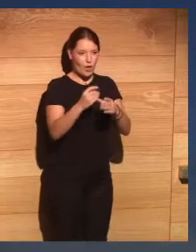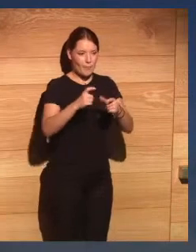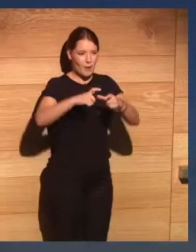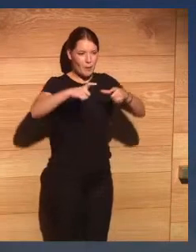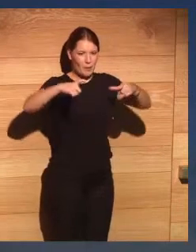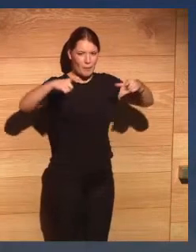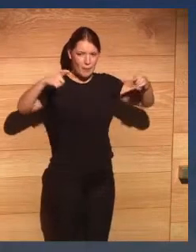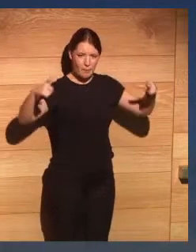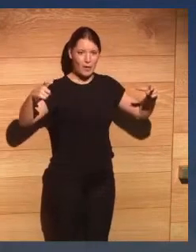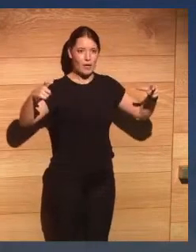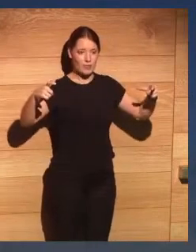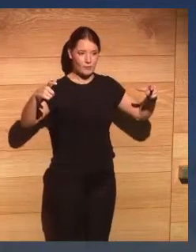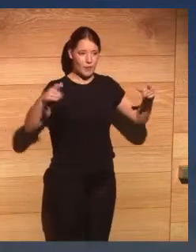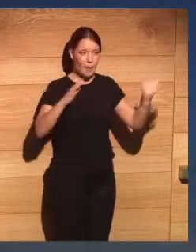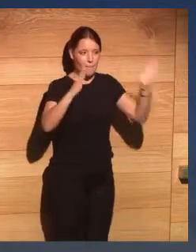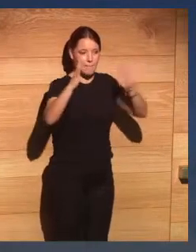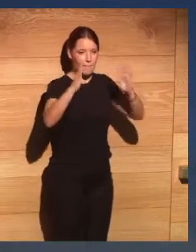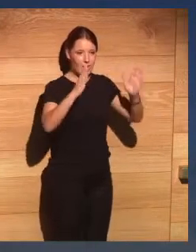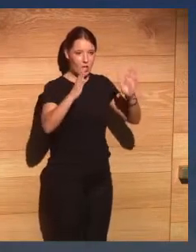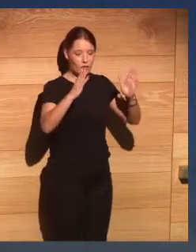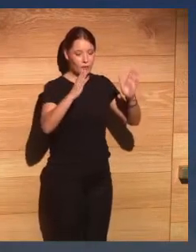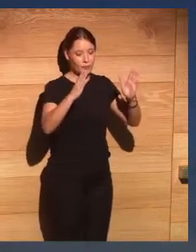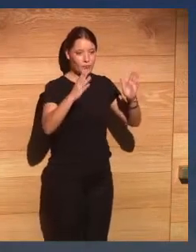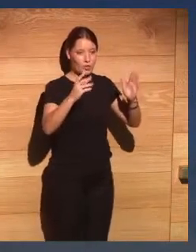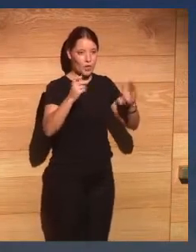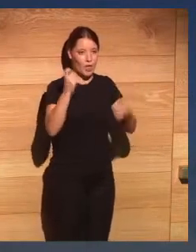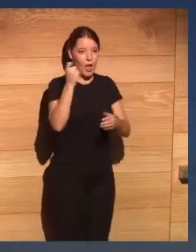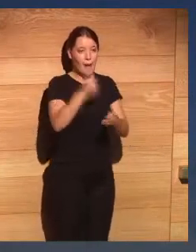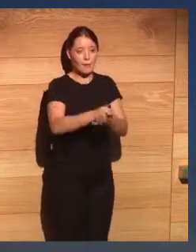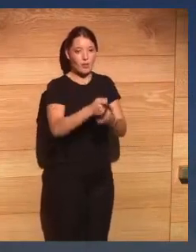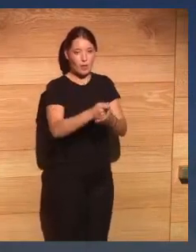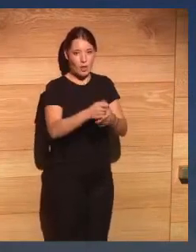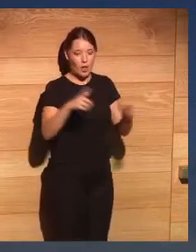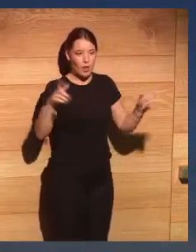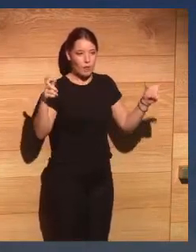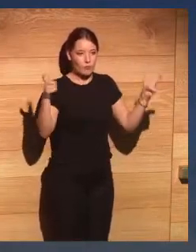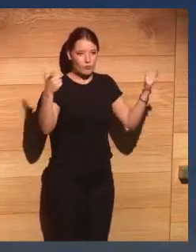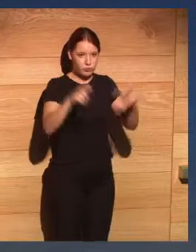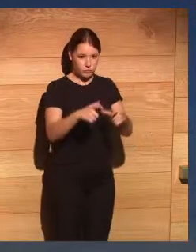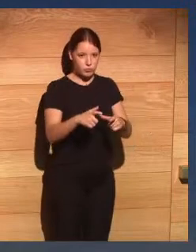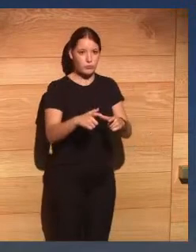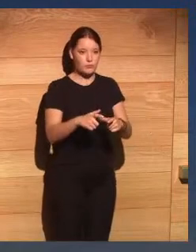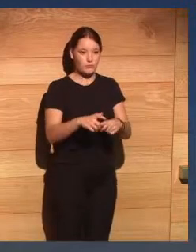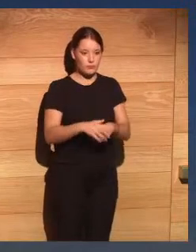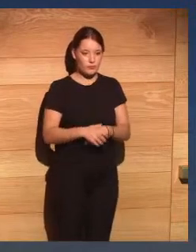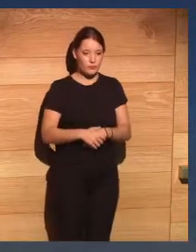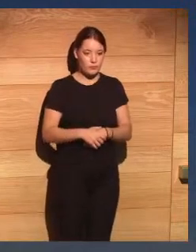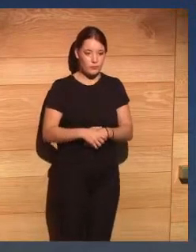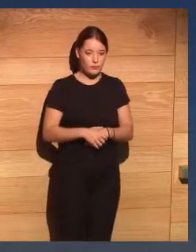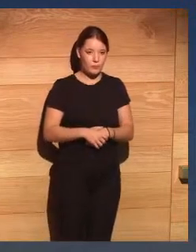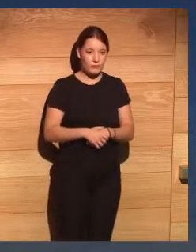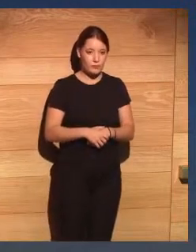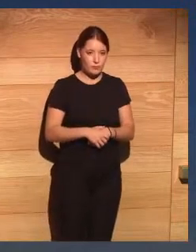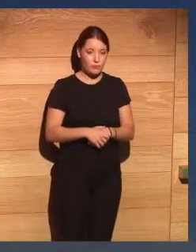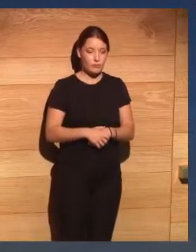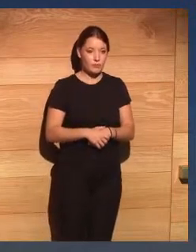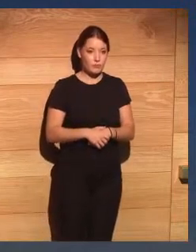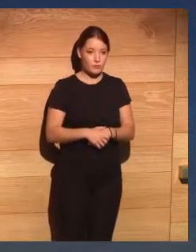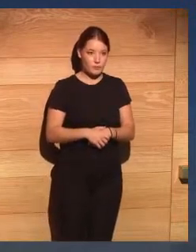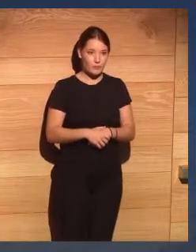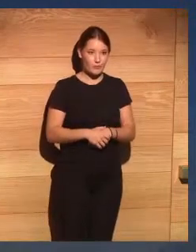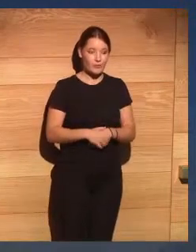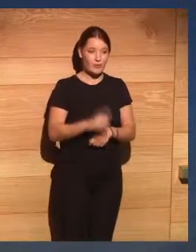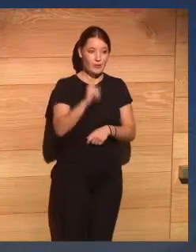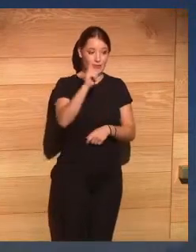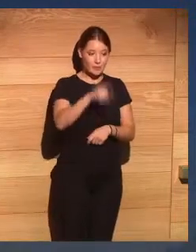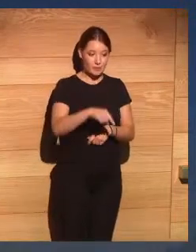los periodos de amortización se reducían por dos y por tres veces y se